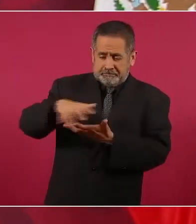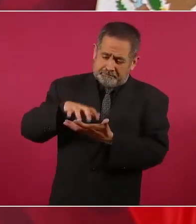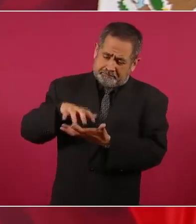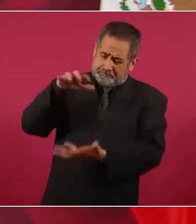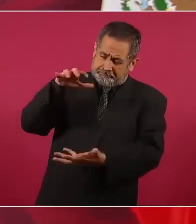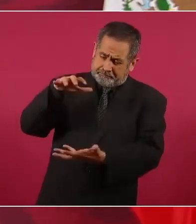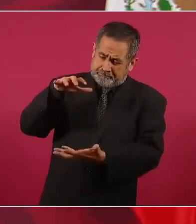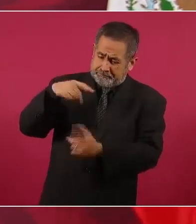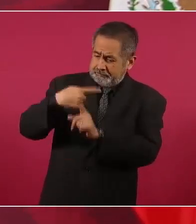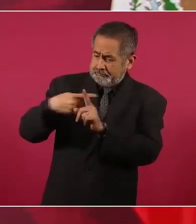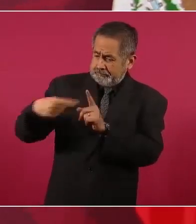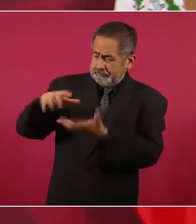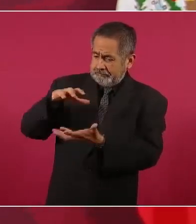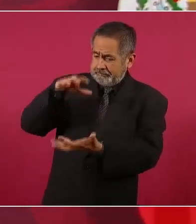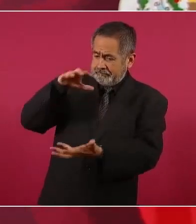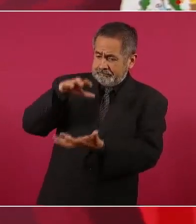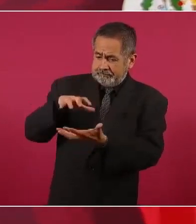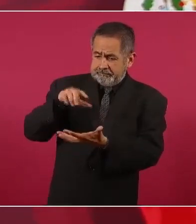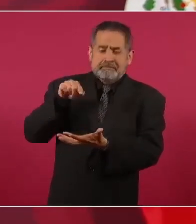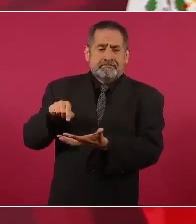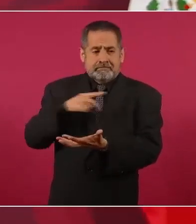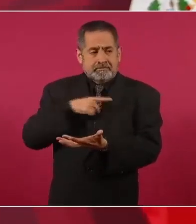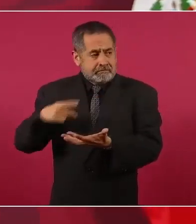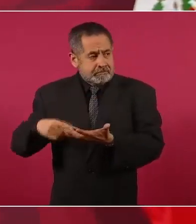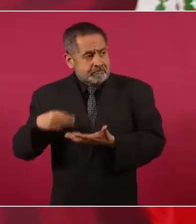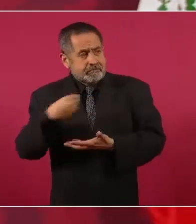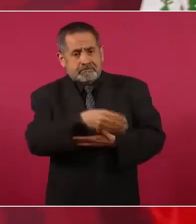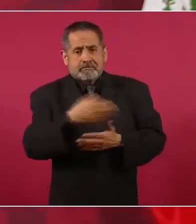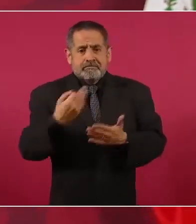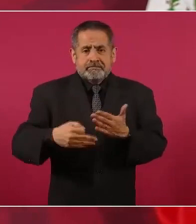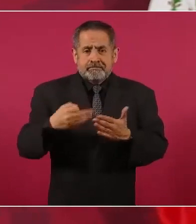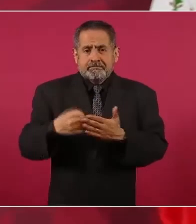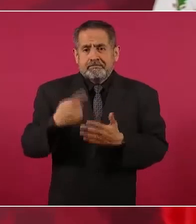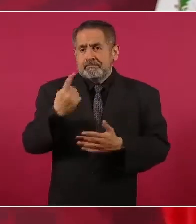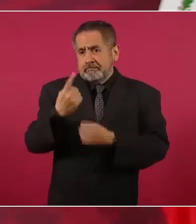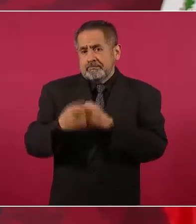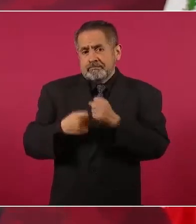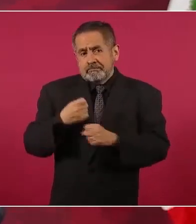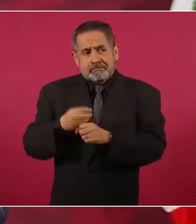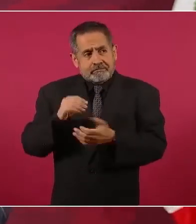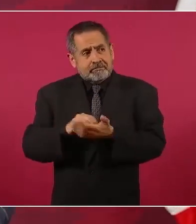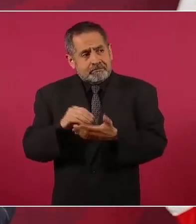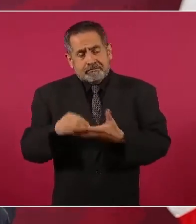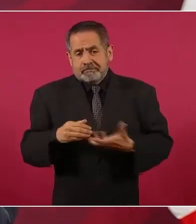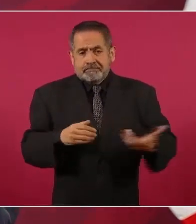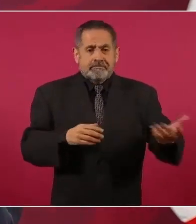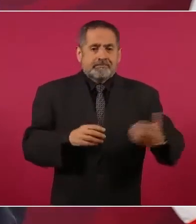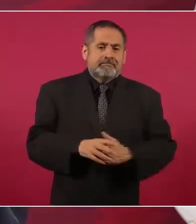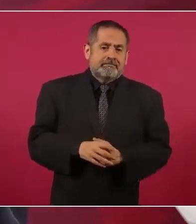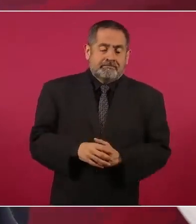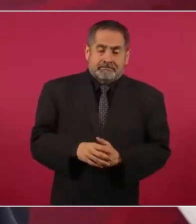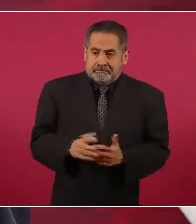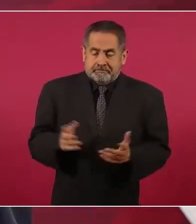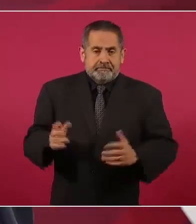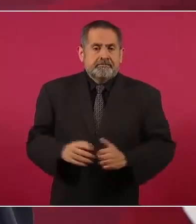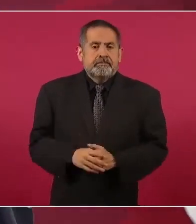de un año, y eso ahora